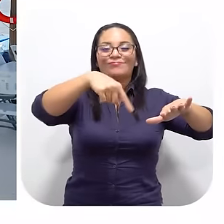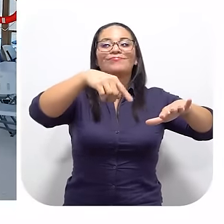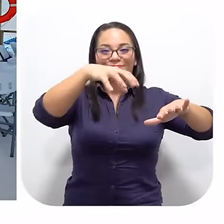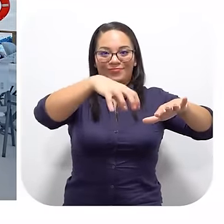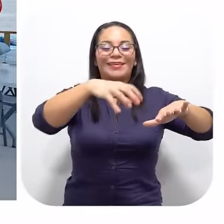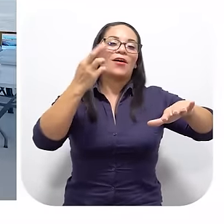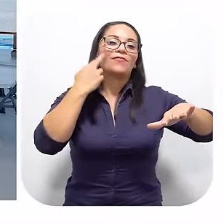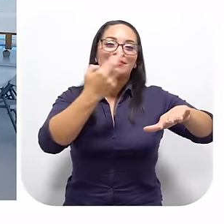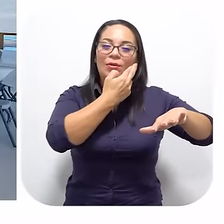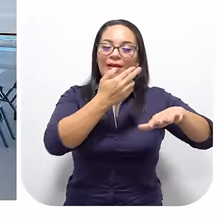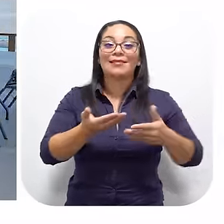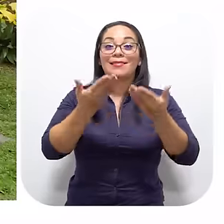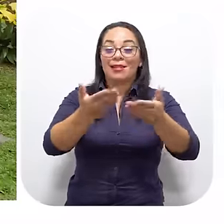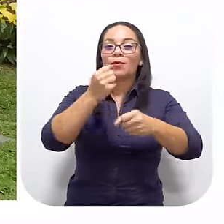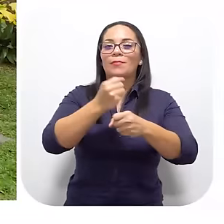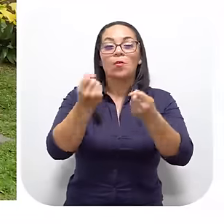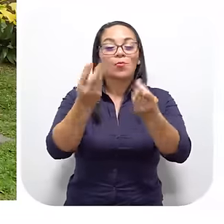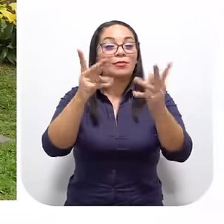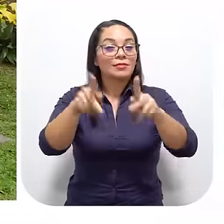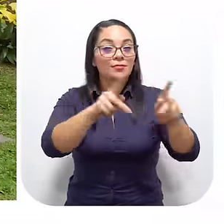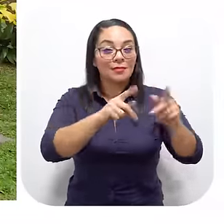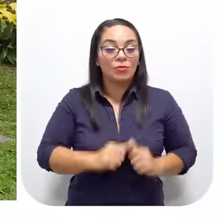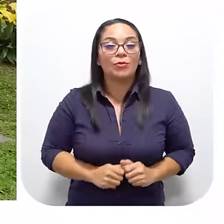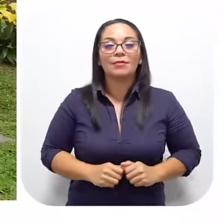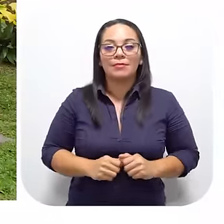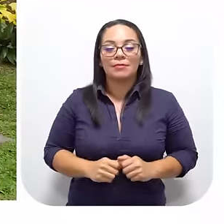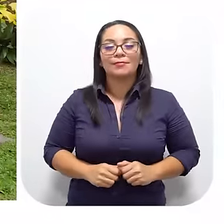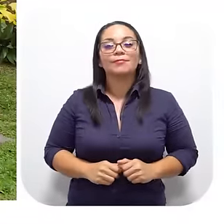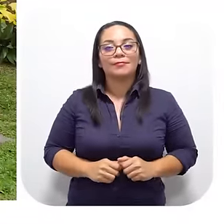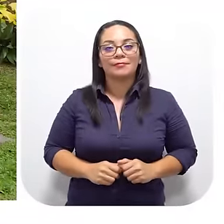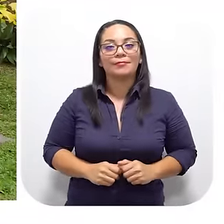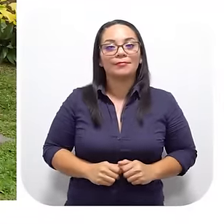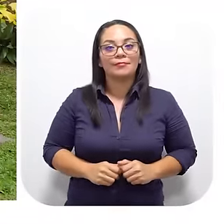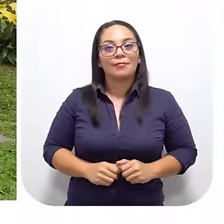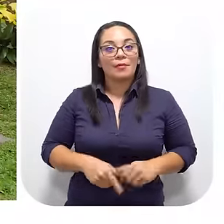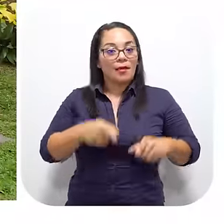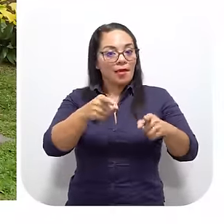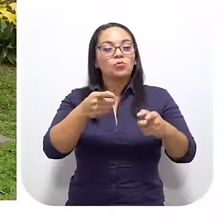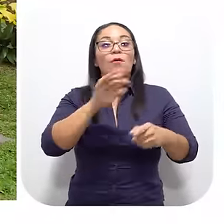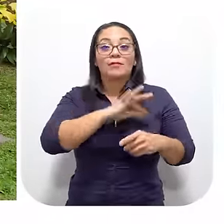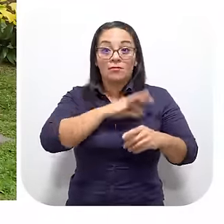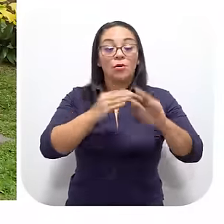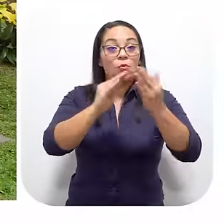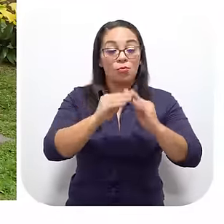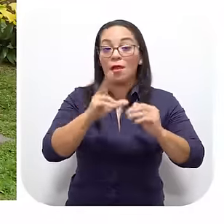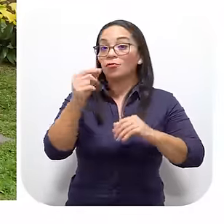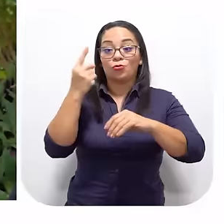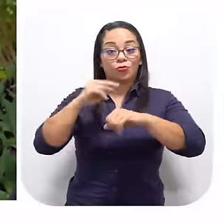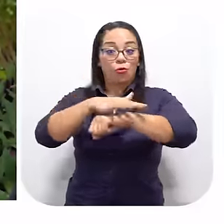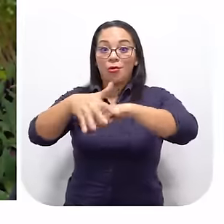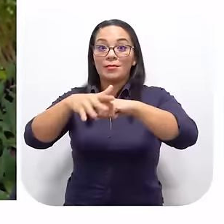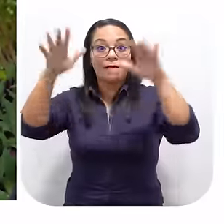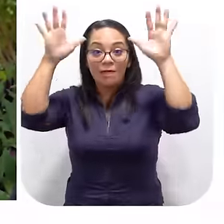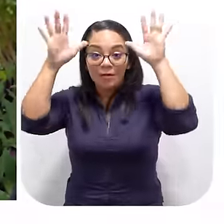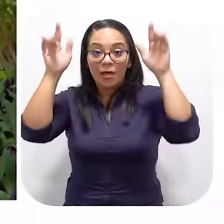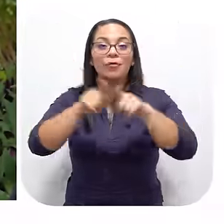ahora Estamos dándole empleo A muchas personas Y ha impactado Tanto a las comunidades Que no solo